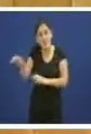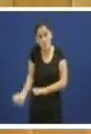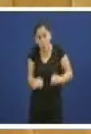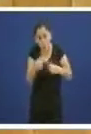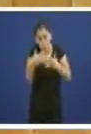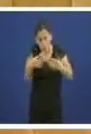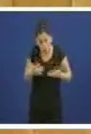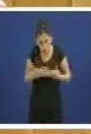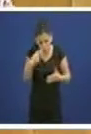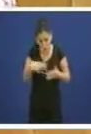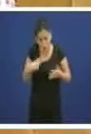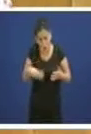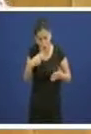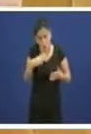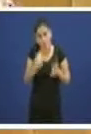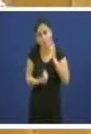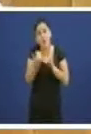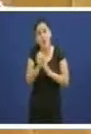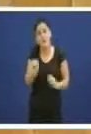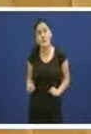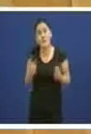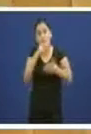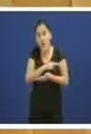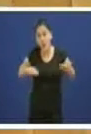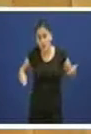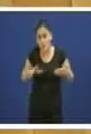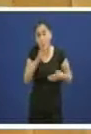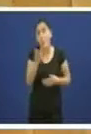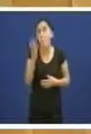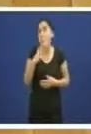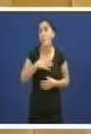do Diario Oficial de Galicia por se acaso pensaban que antes mo tiña inventado